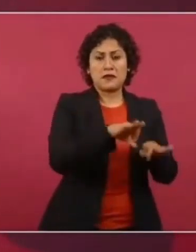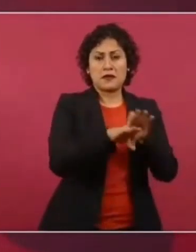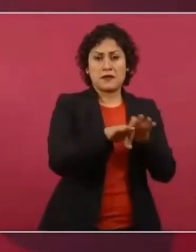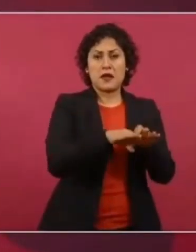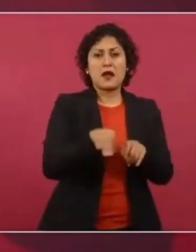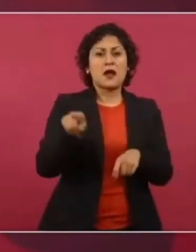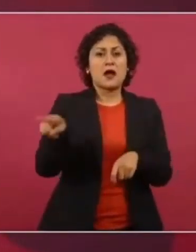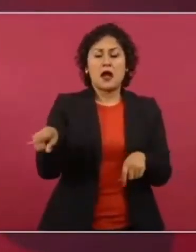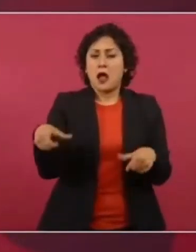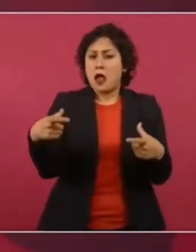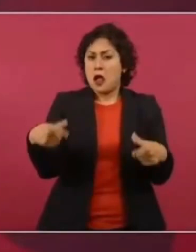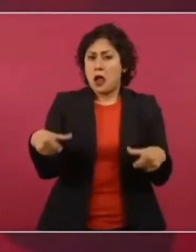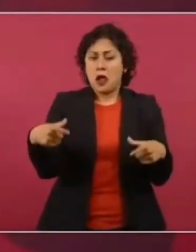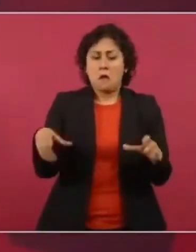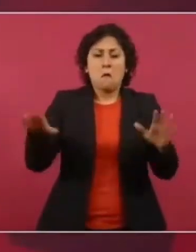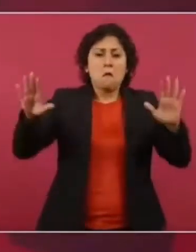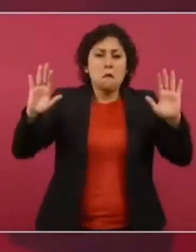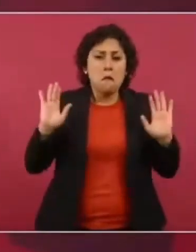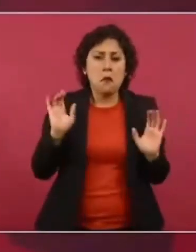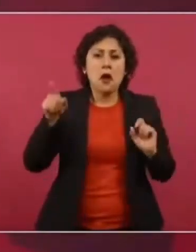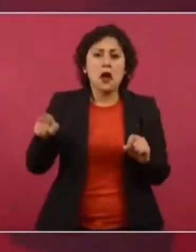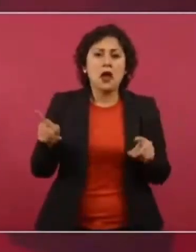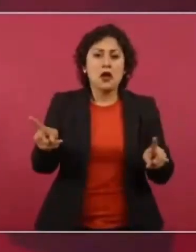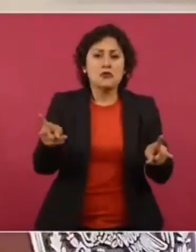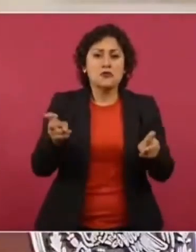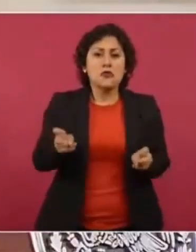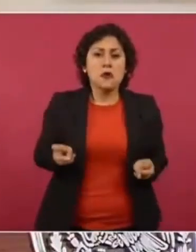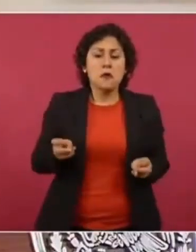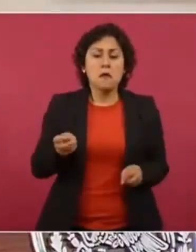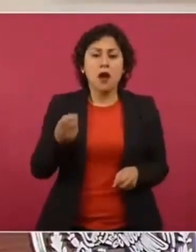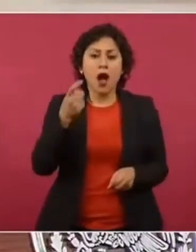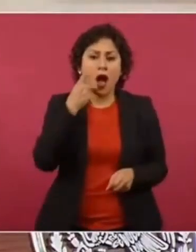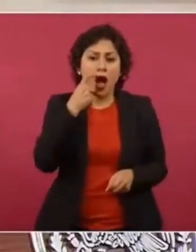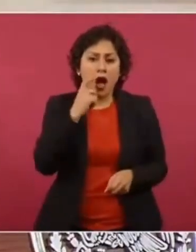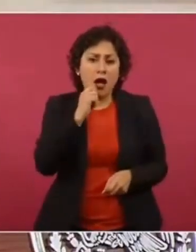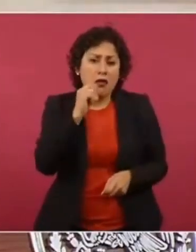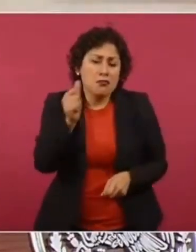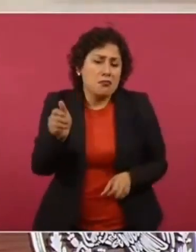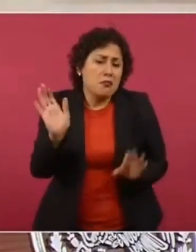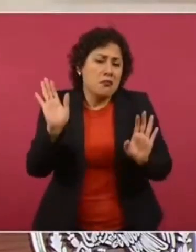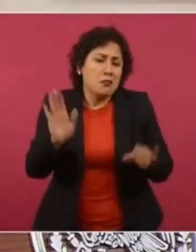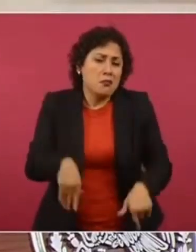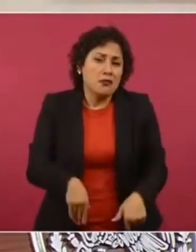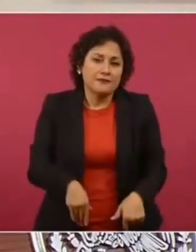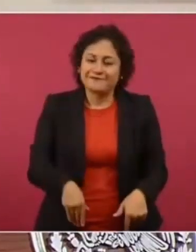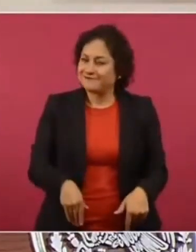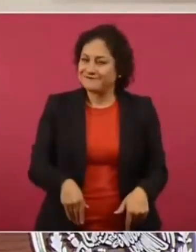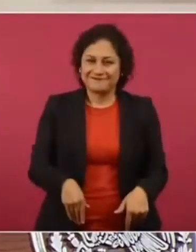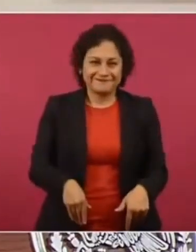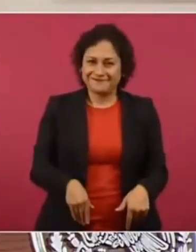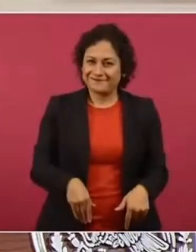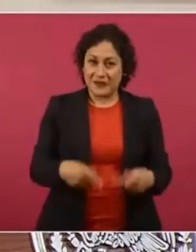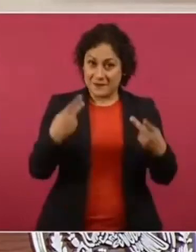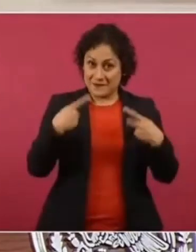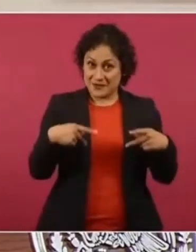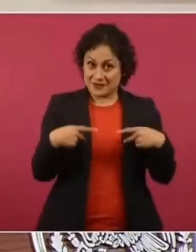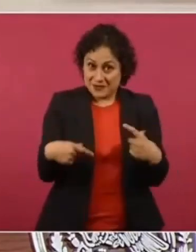Y entre más tienen, más ambicionan. Y no tienen llanadera.